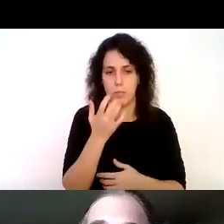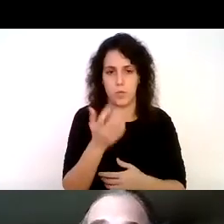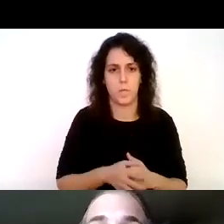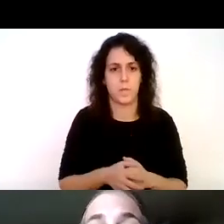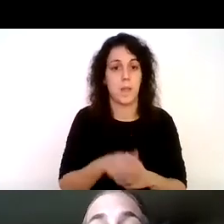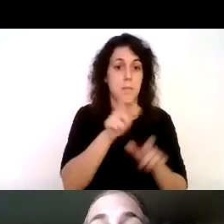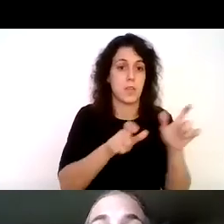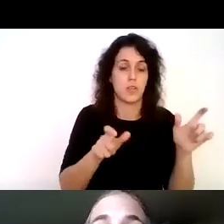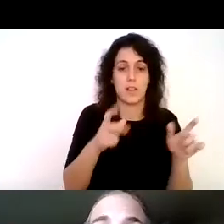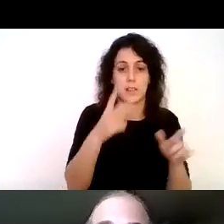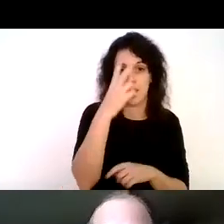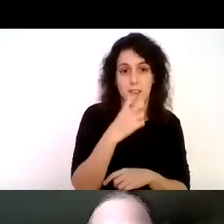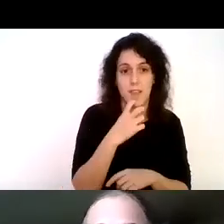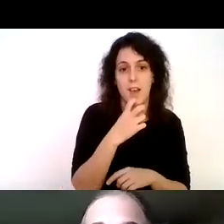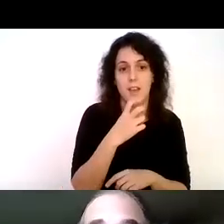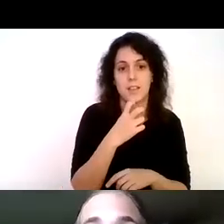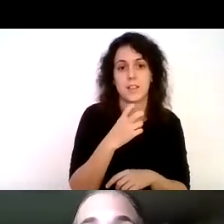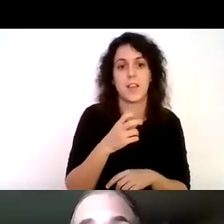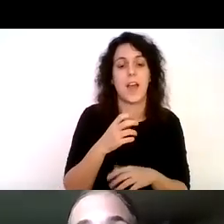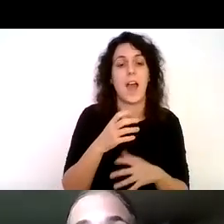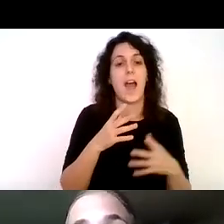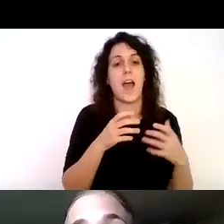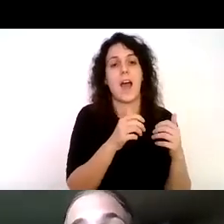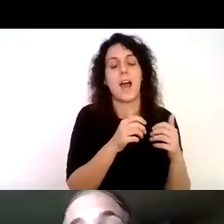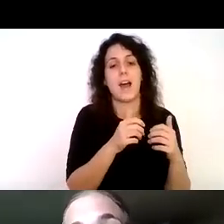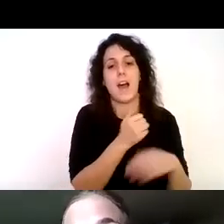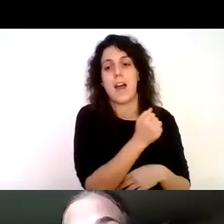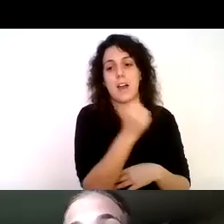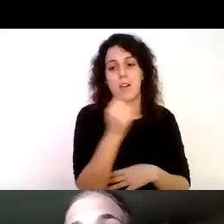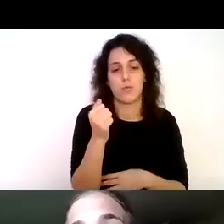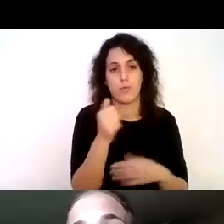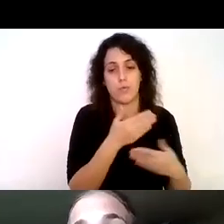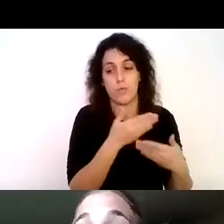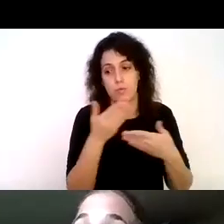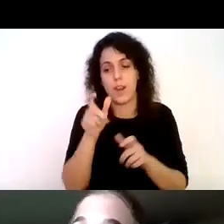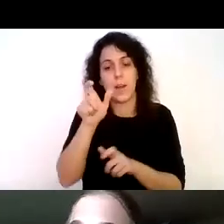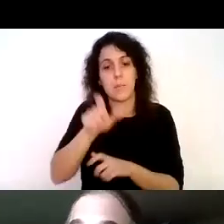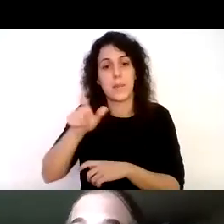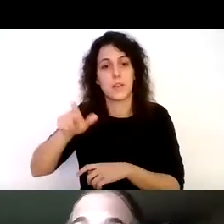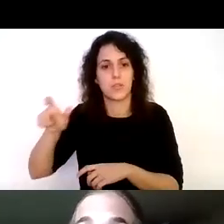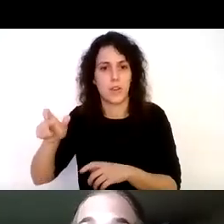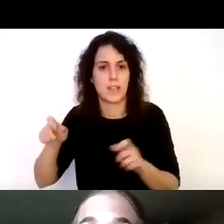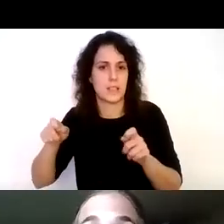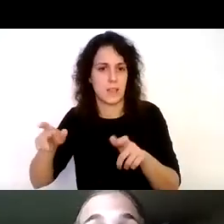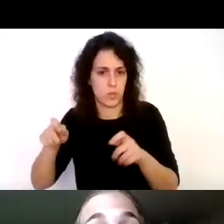videntes van ayudando a las personas que están en sillas de ruedas o que